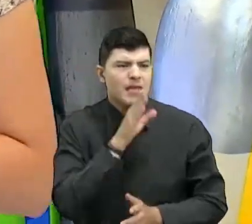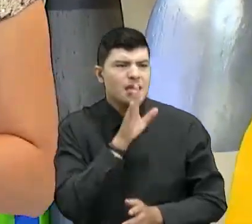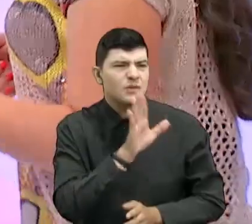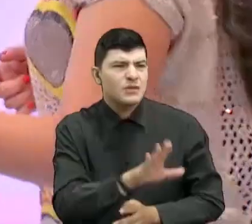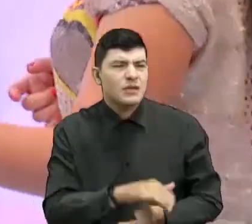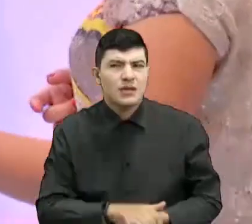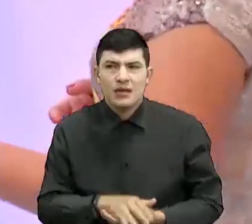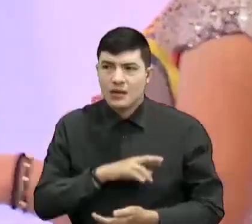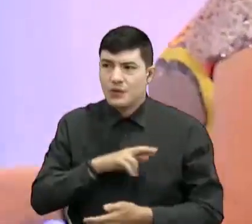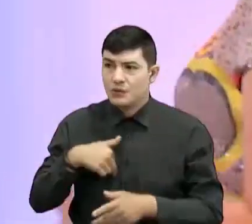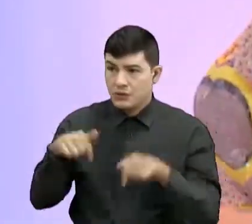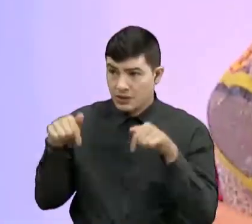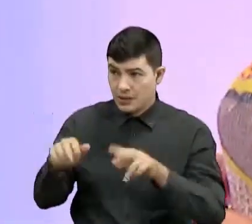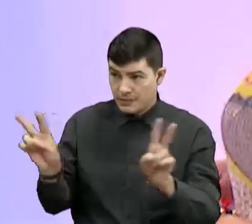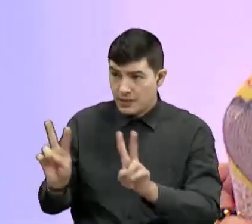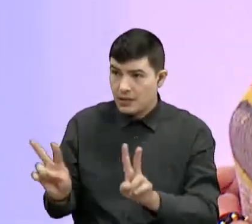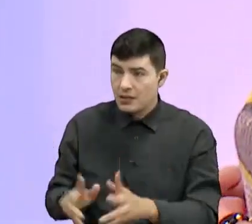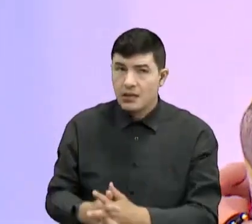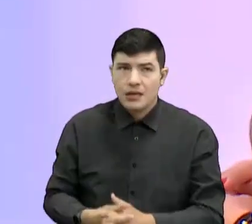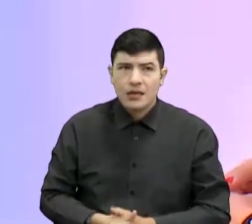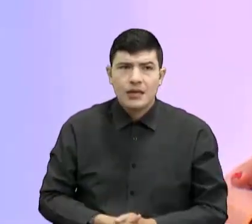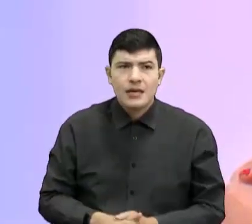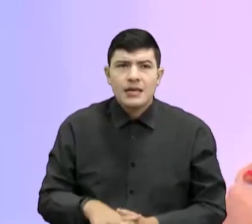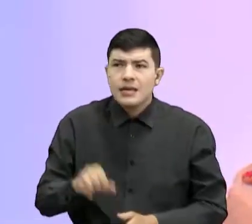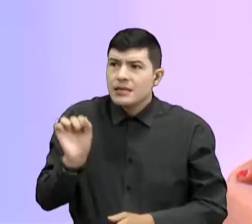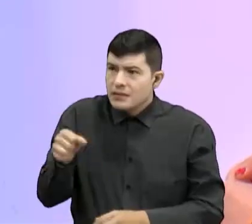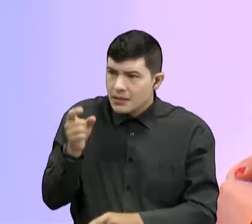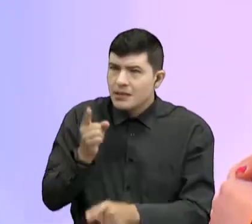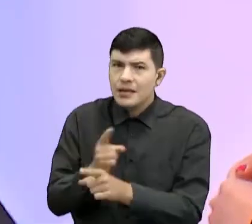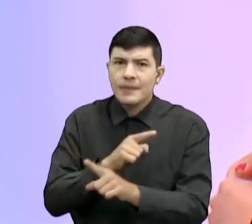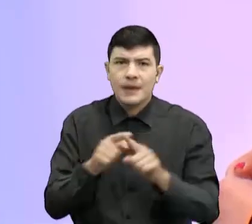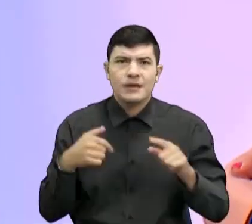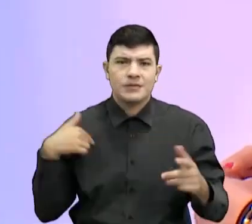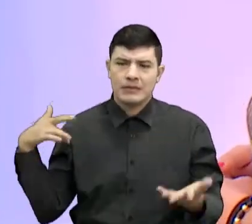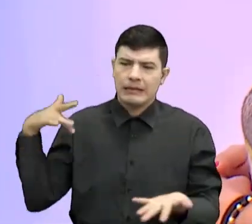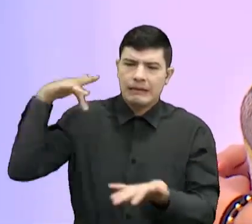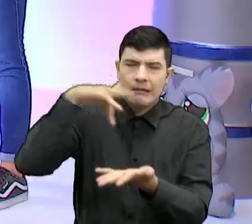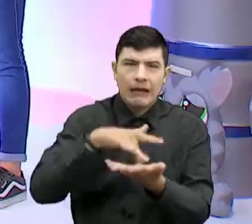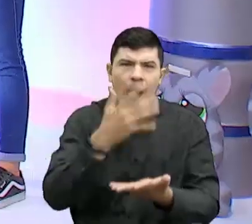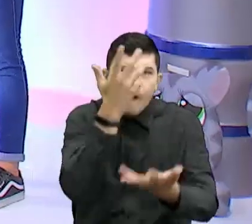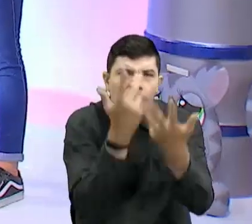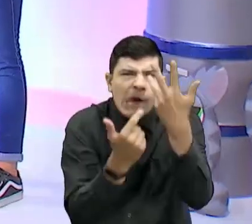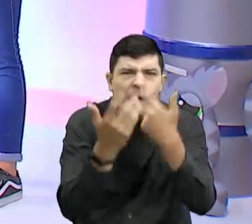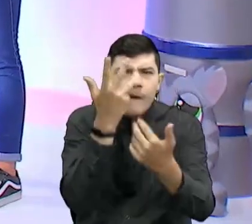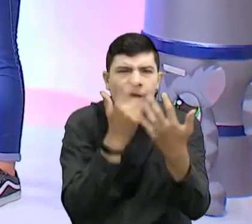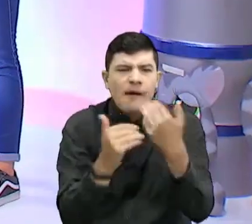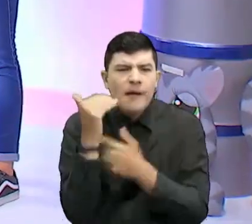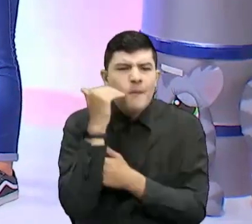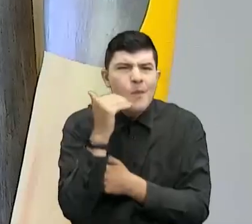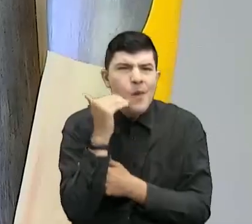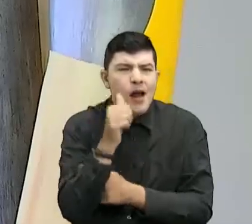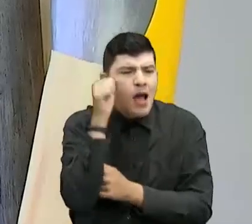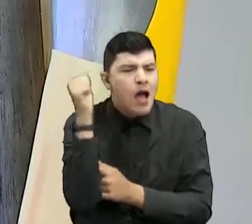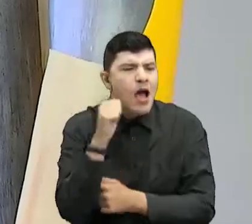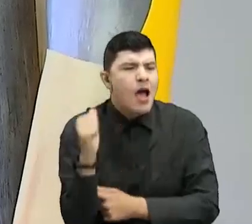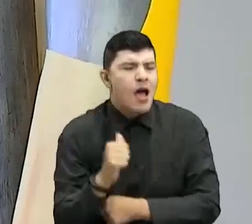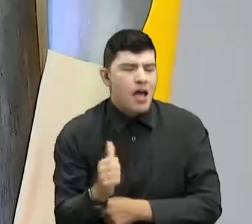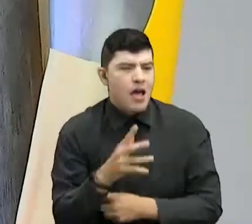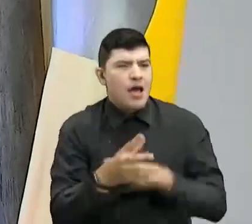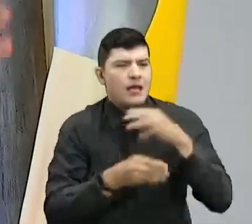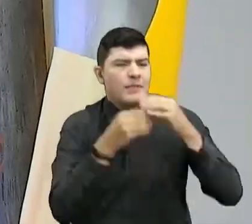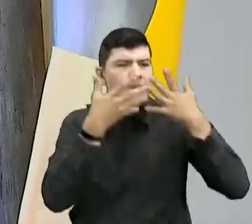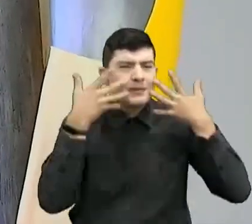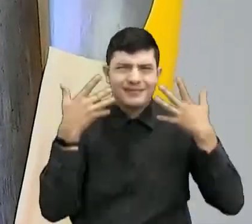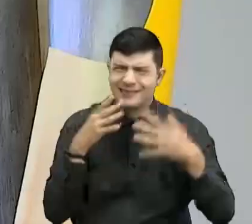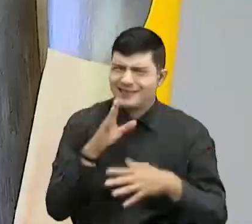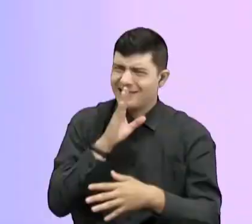Carachas. Estamos en vivo, ¿no? Ay, caram, pero es que vengo a examinar a la señorita Ariana y a un gato. ¿Ariana y a un gato?